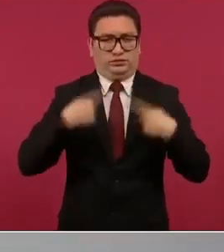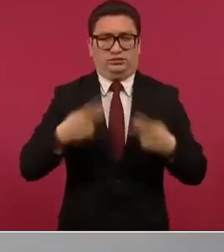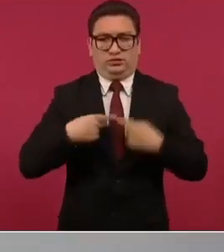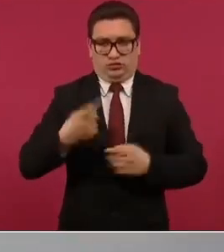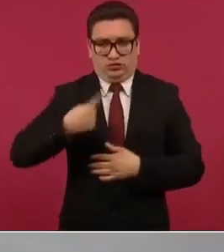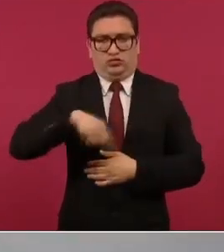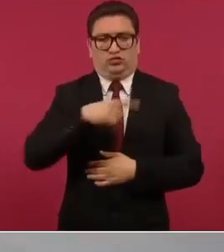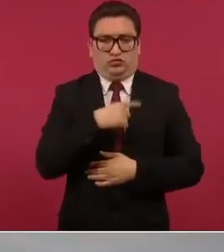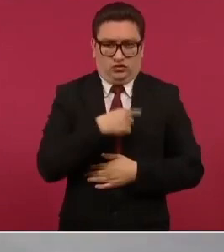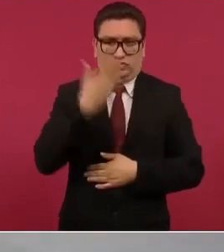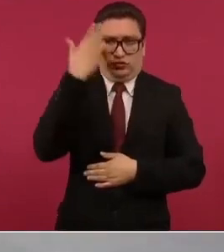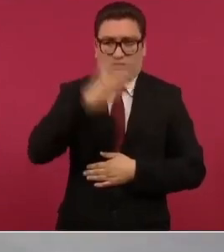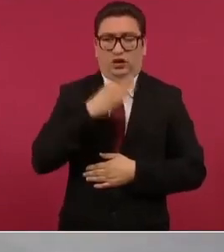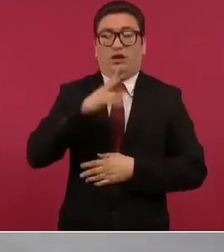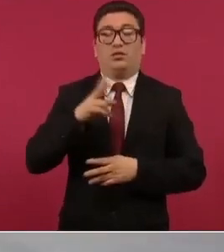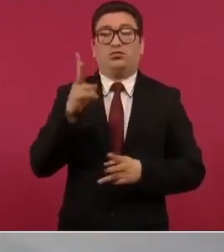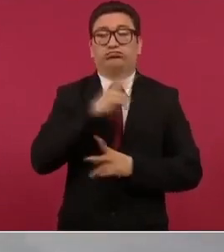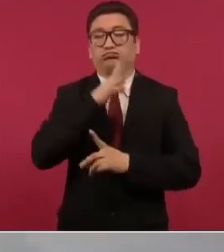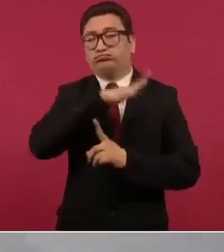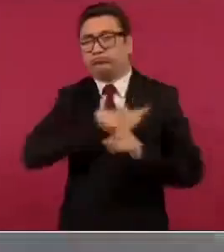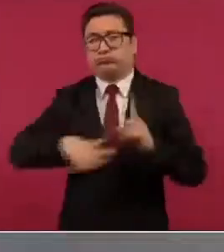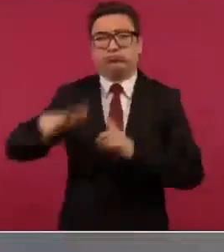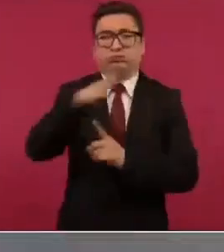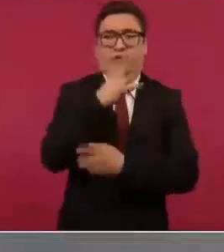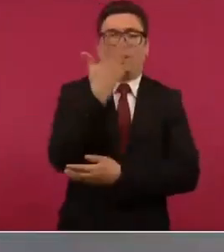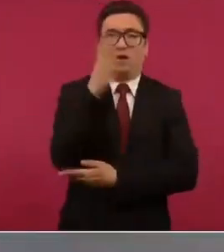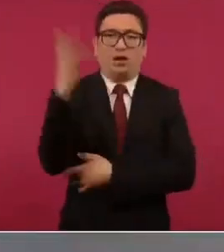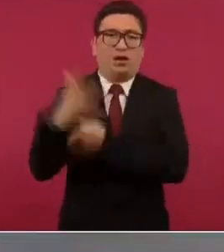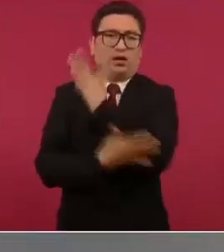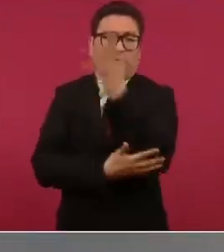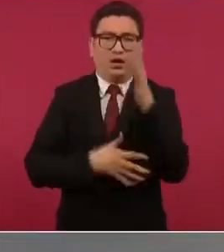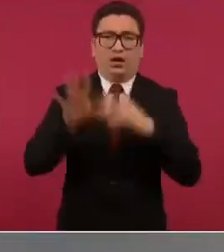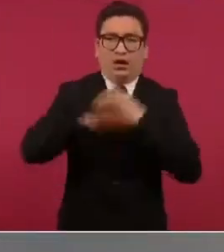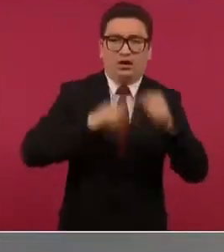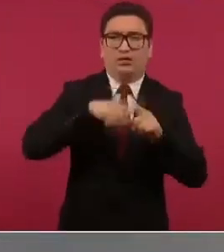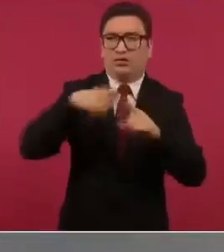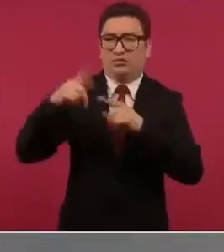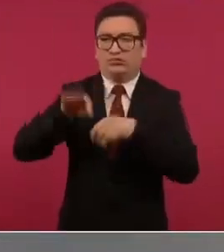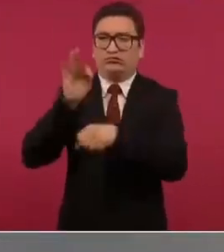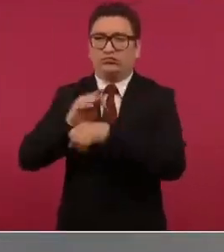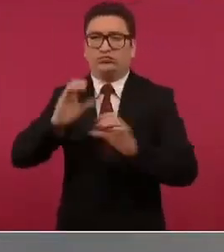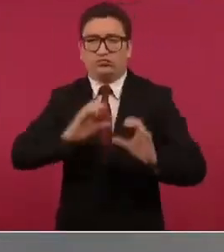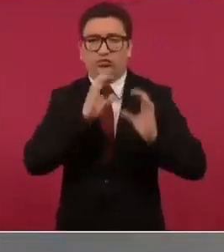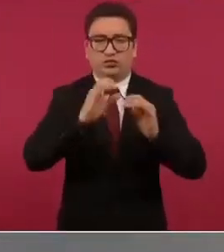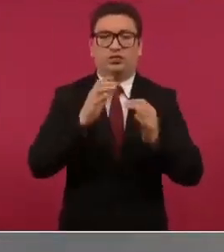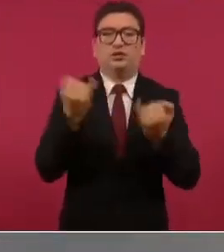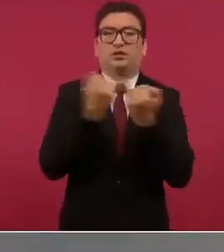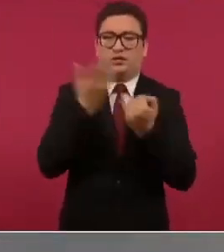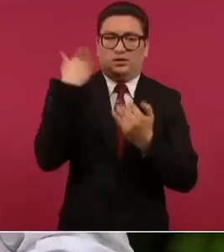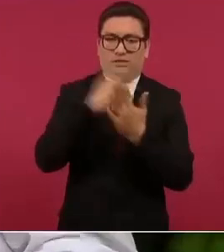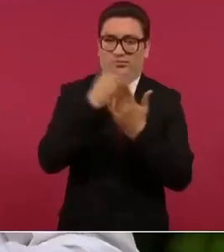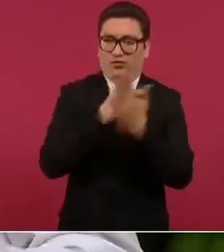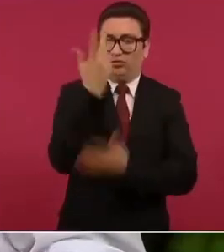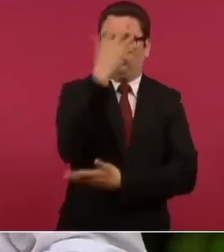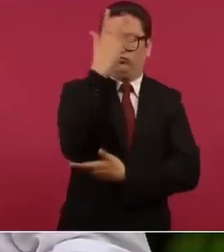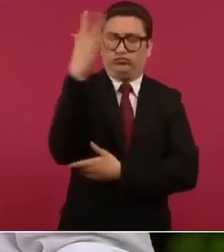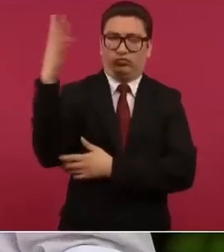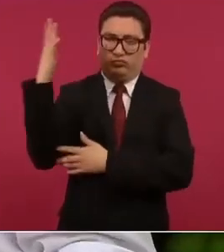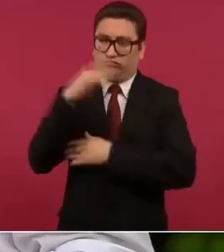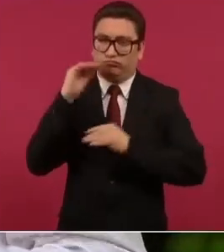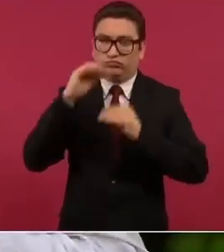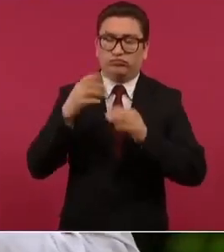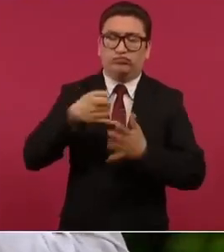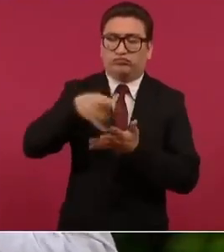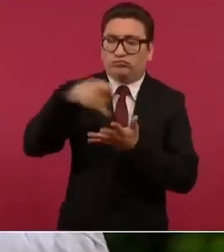protegido el medio ambiente además de aplicar el programa como ya lo dije de reforestación más importante del mundo